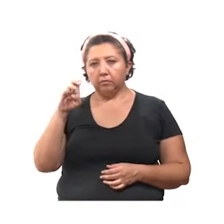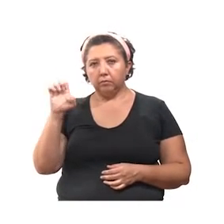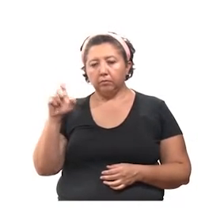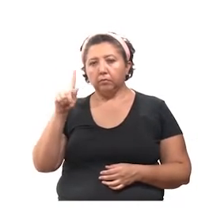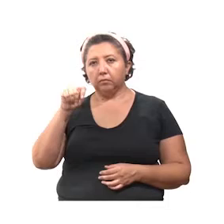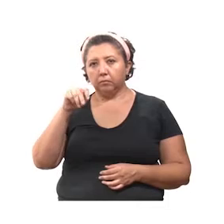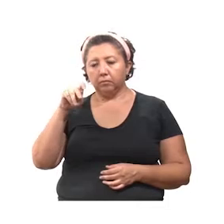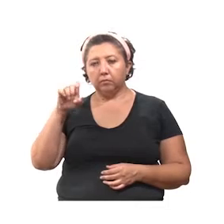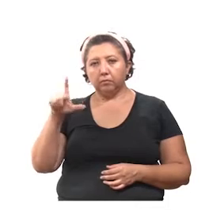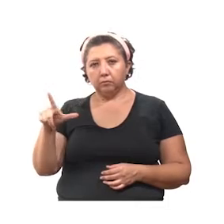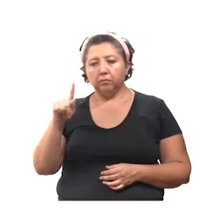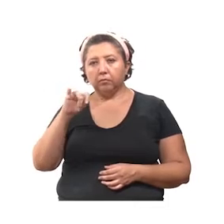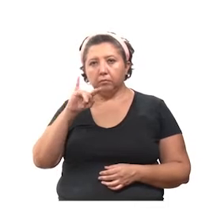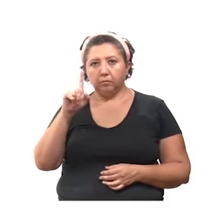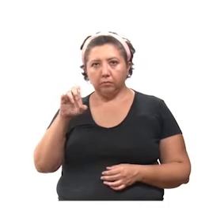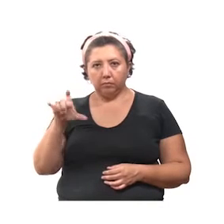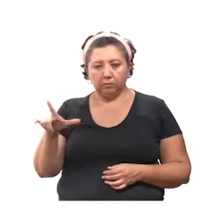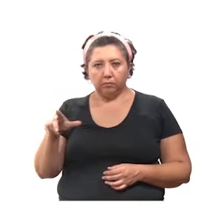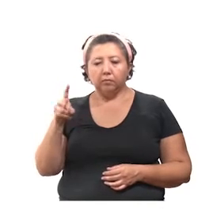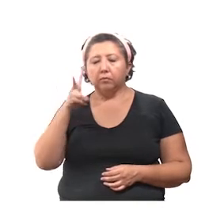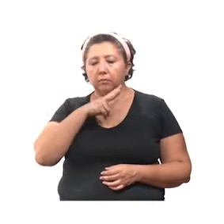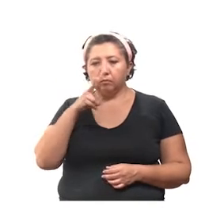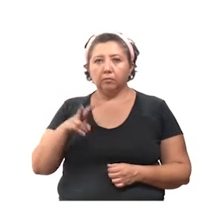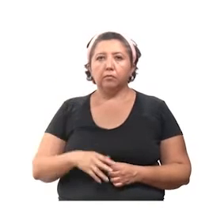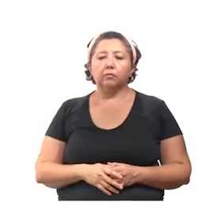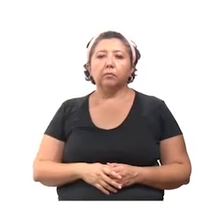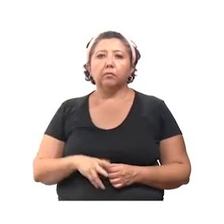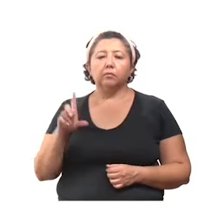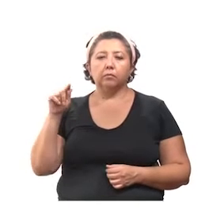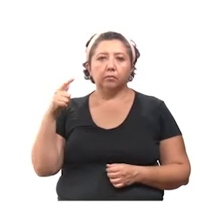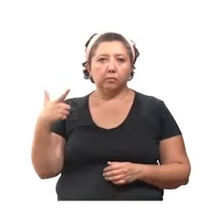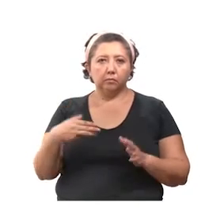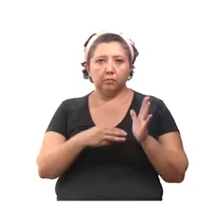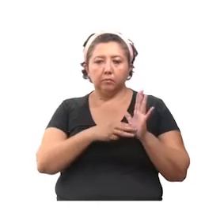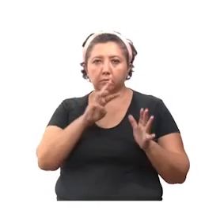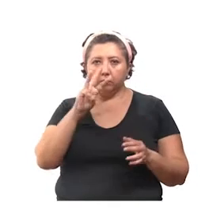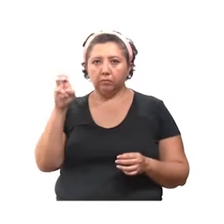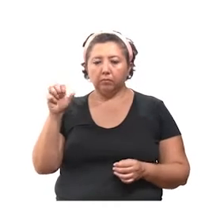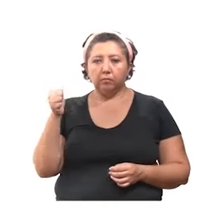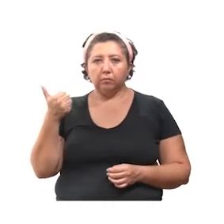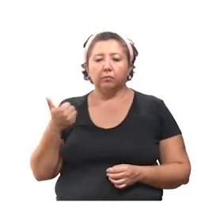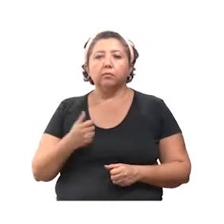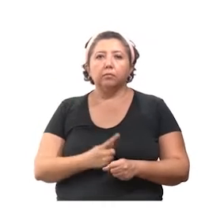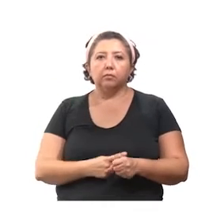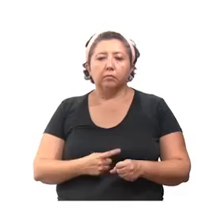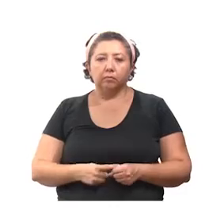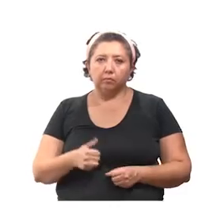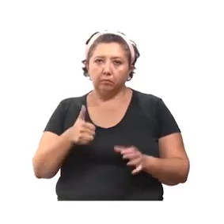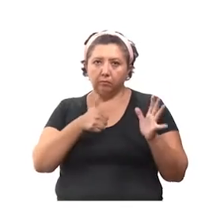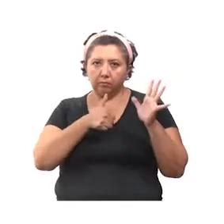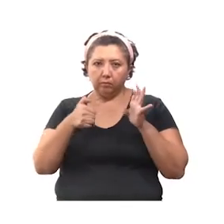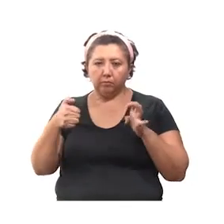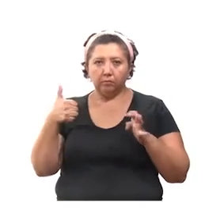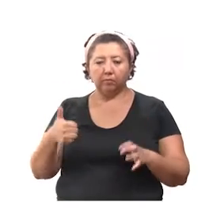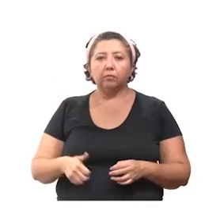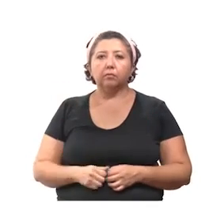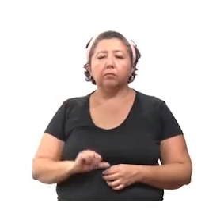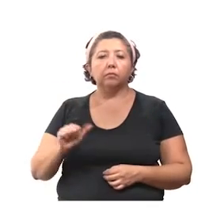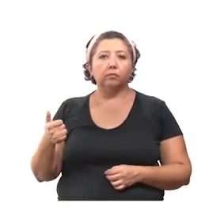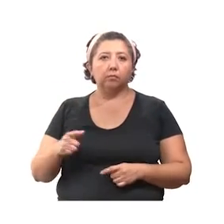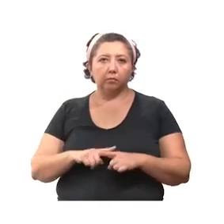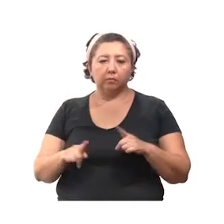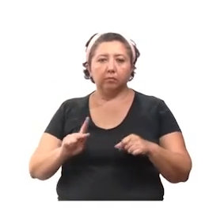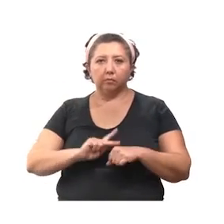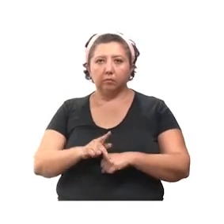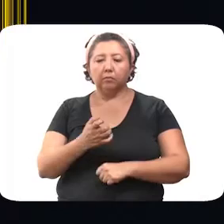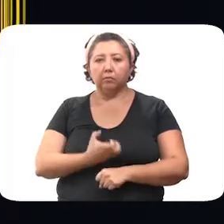Motul, Tecash, Ticul, Tiscocov y Valladolid. De los 77,311 casos positivos, 606 son de